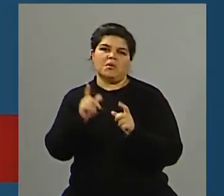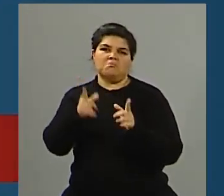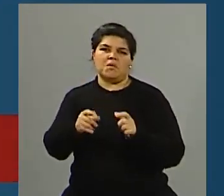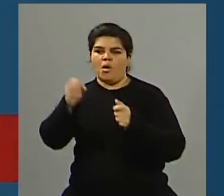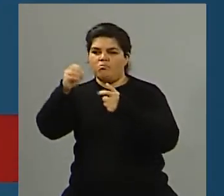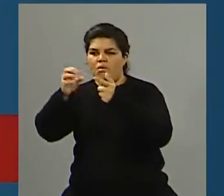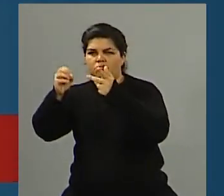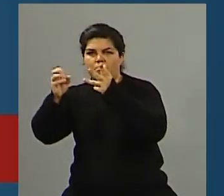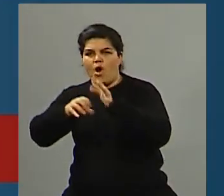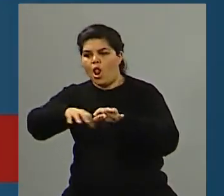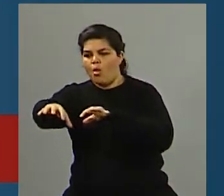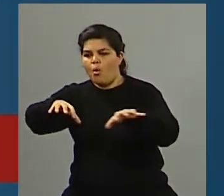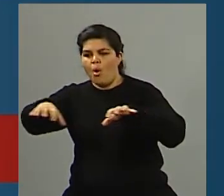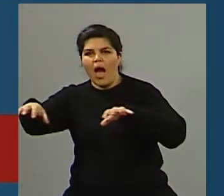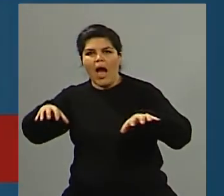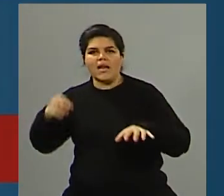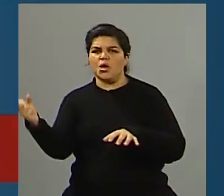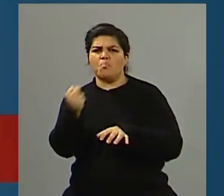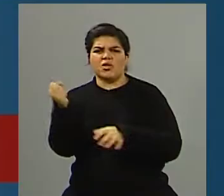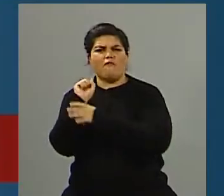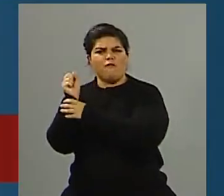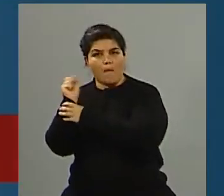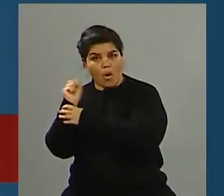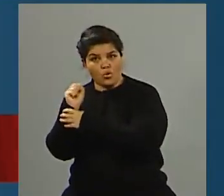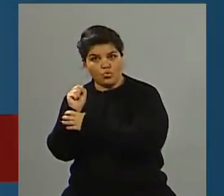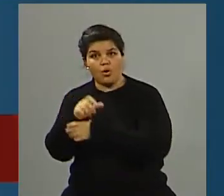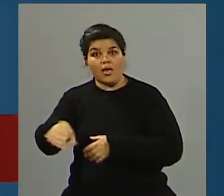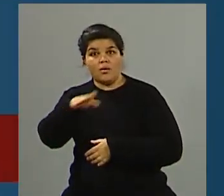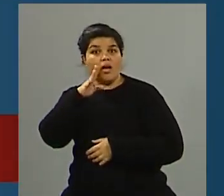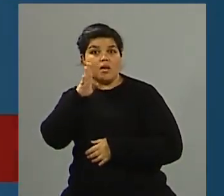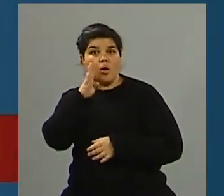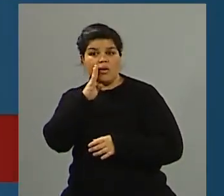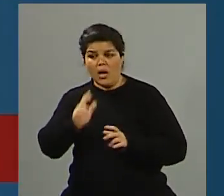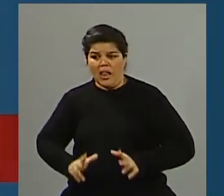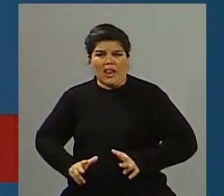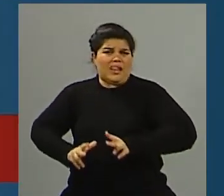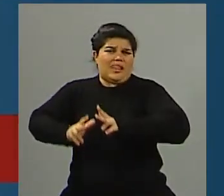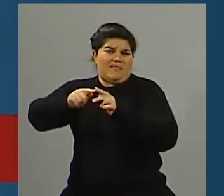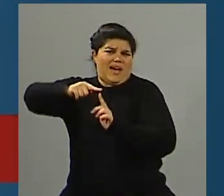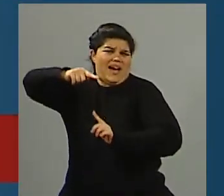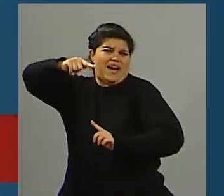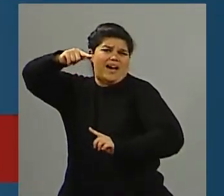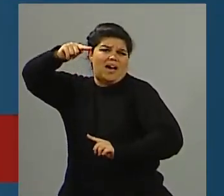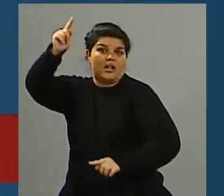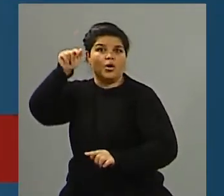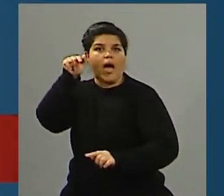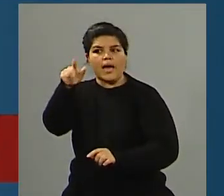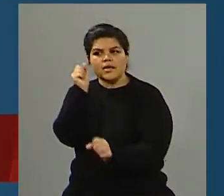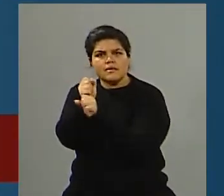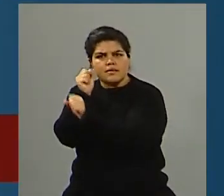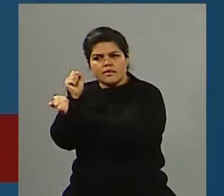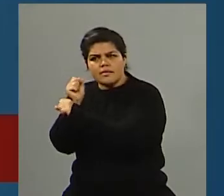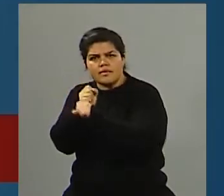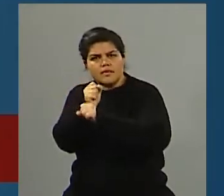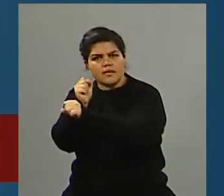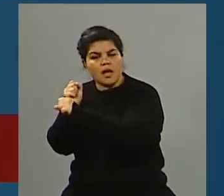Queens, de Brooklyn, de Staten Island y Manhattan, donde están los rancacielos, y mucha gente trabaja en Manhattan. A veces en